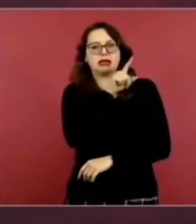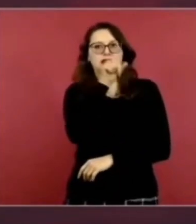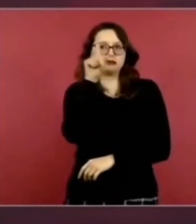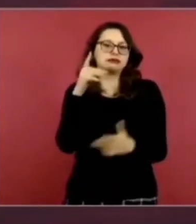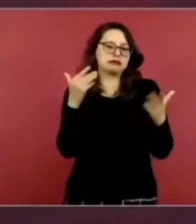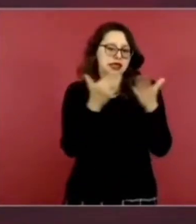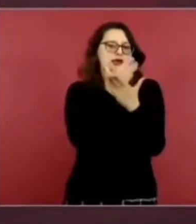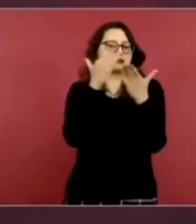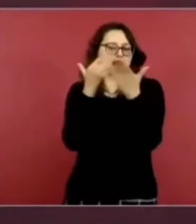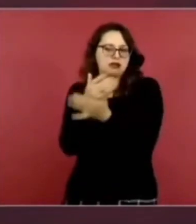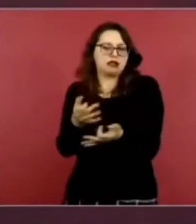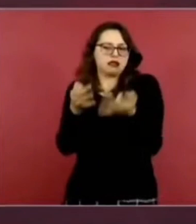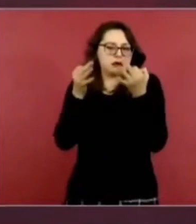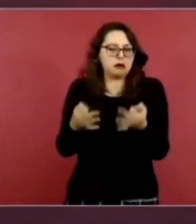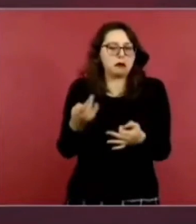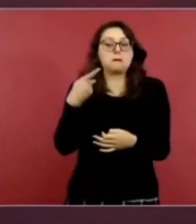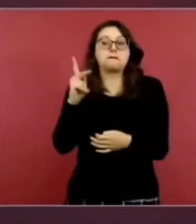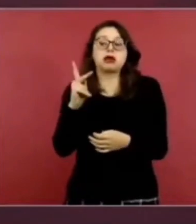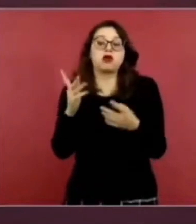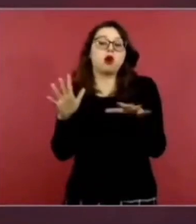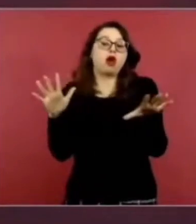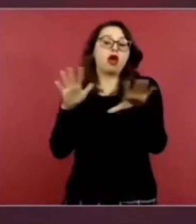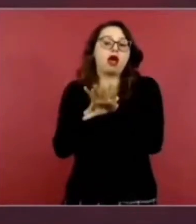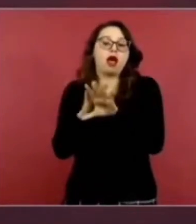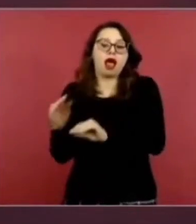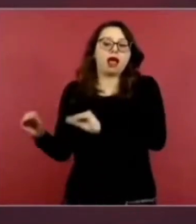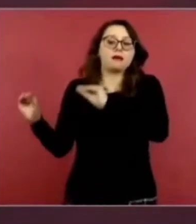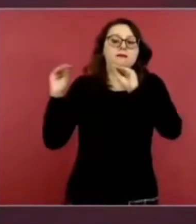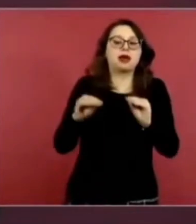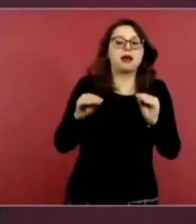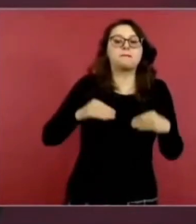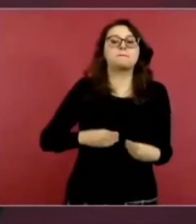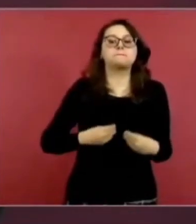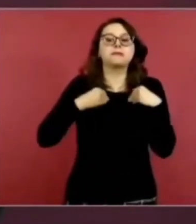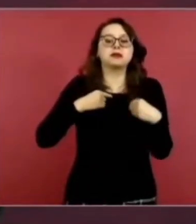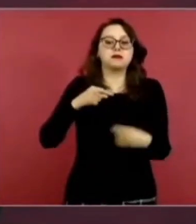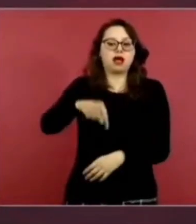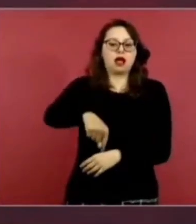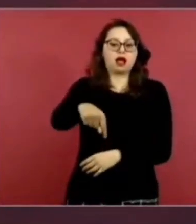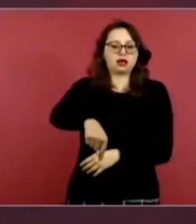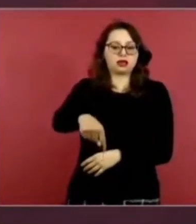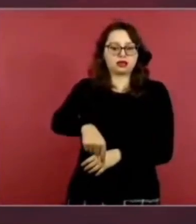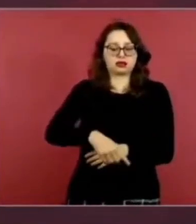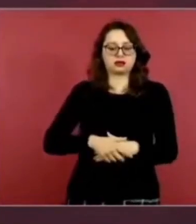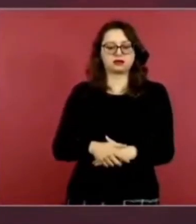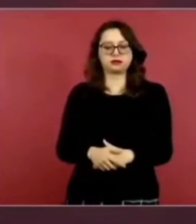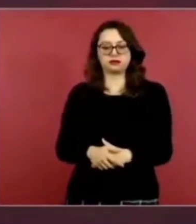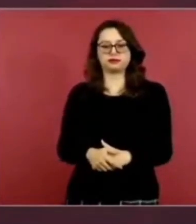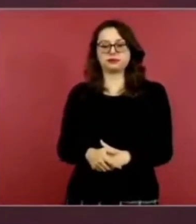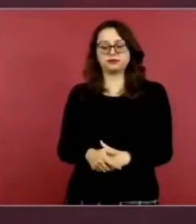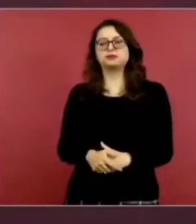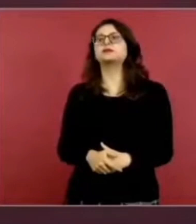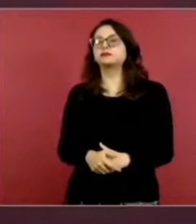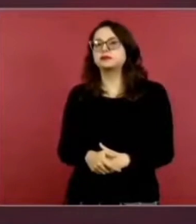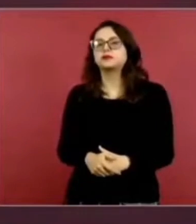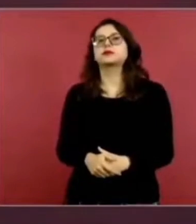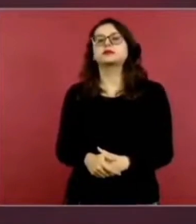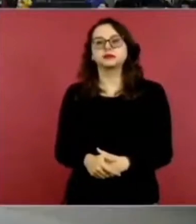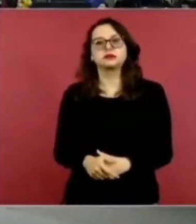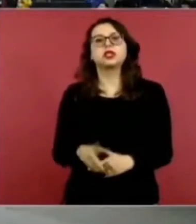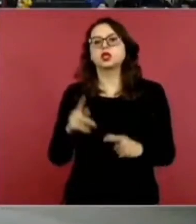y Canadá, pero residían. O sea, vivían en Acapulco. Vivían ahí,